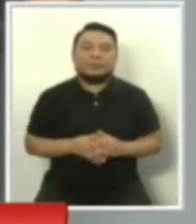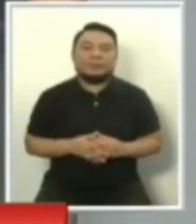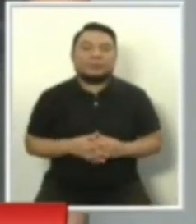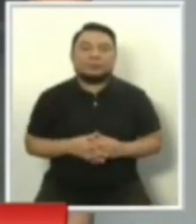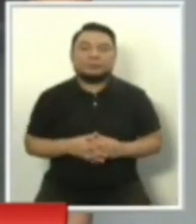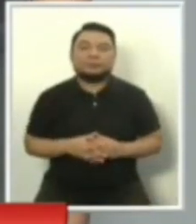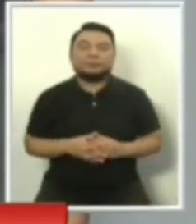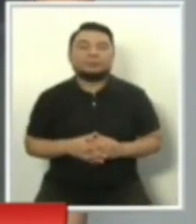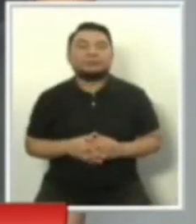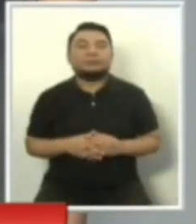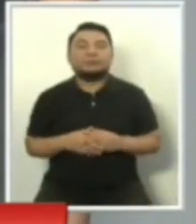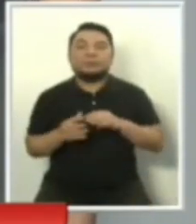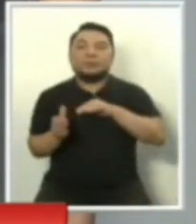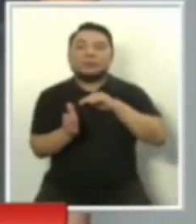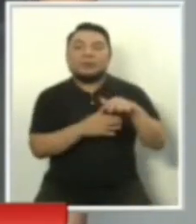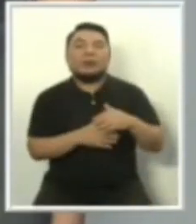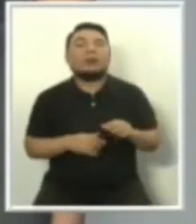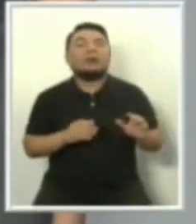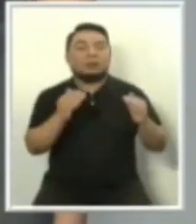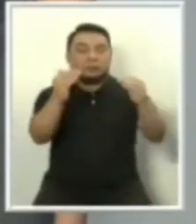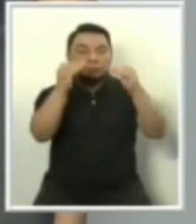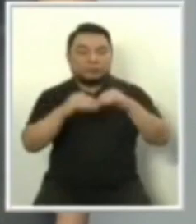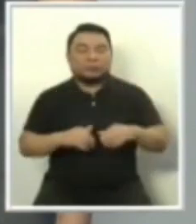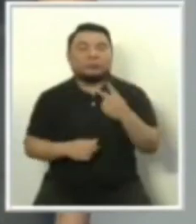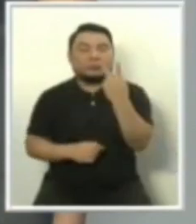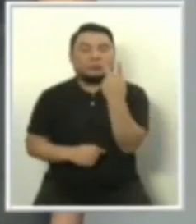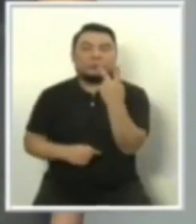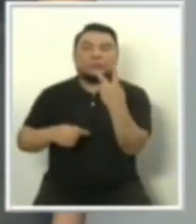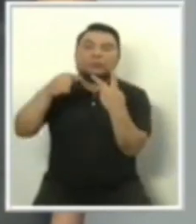Y tenemos la tercera dupla, la tercera dupla.